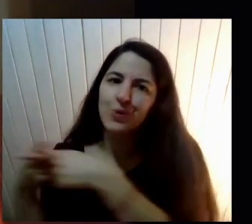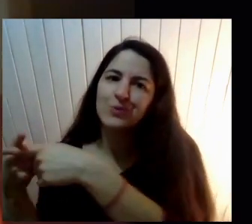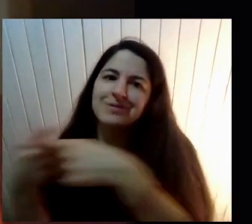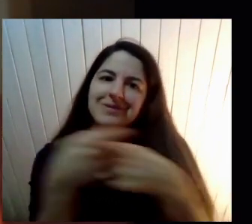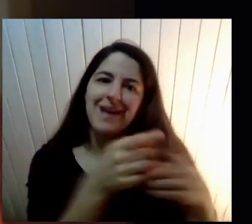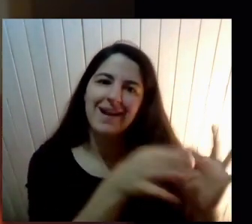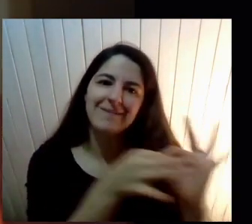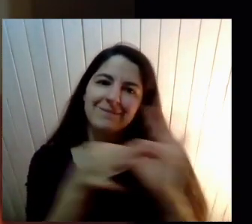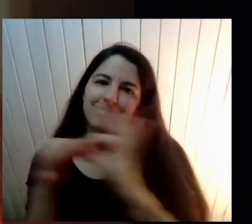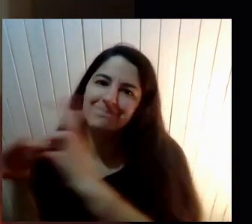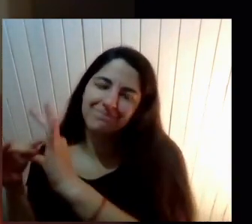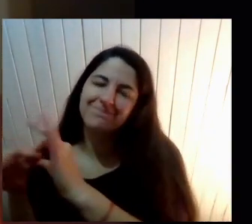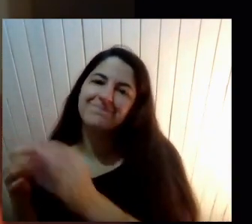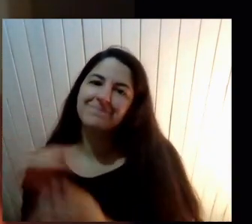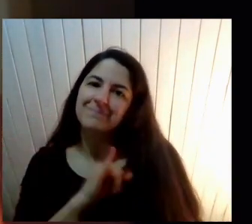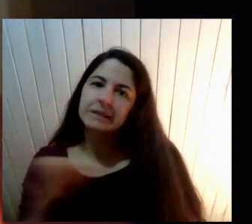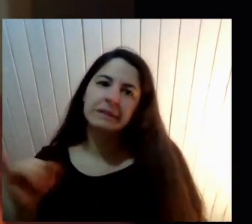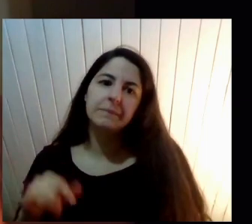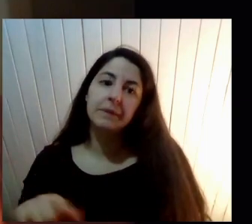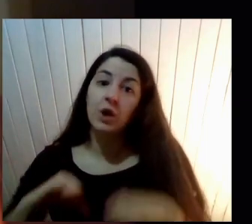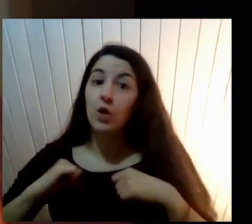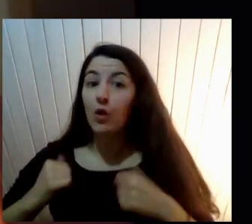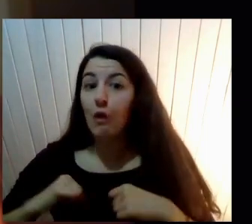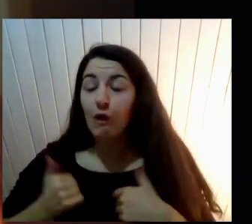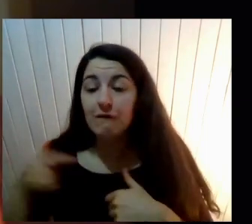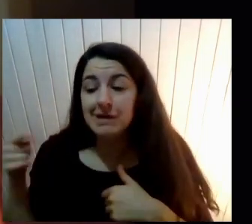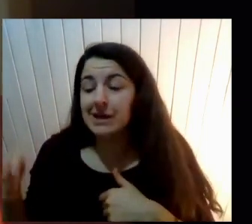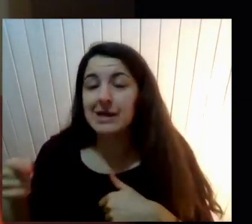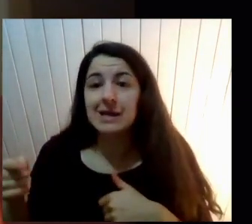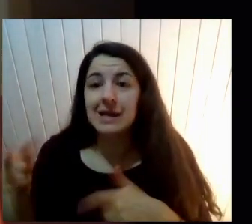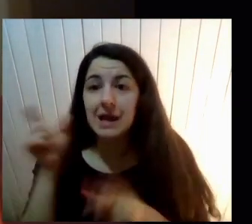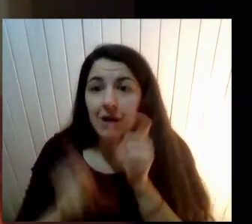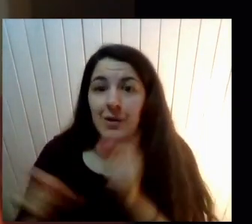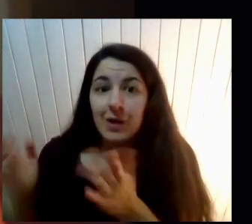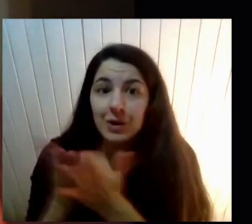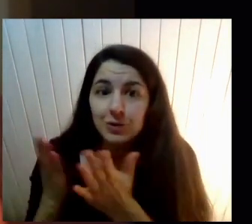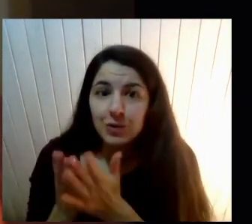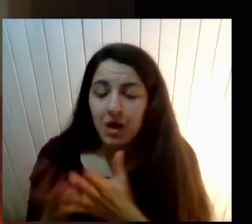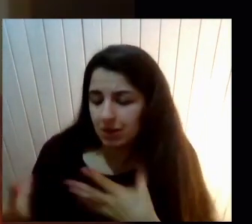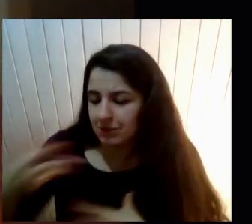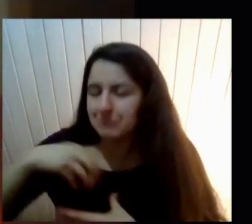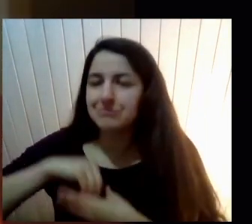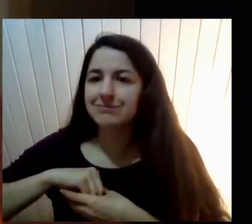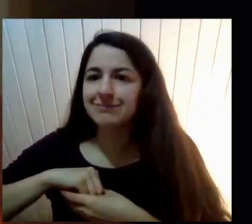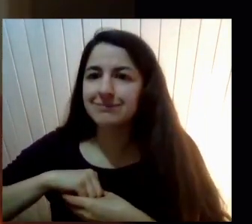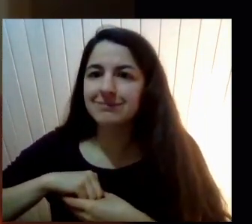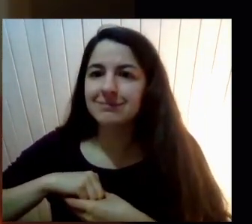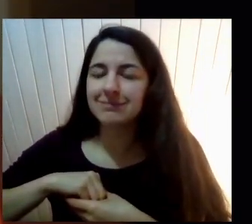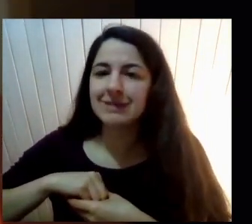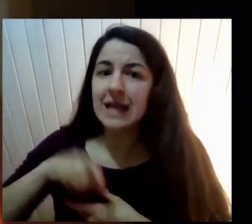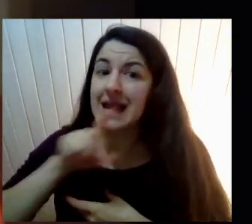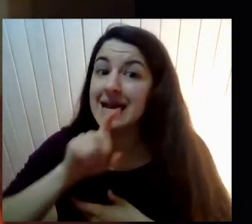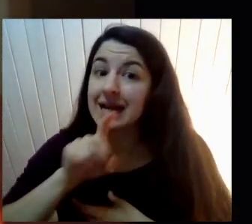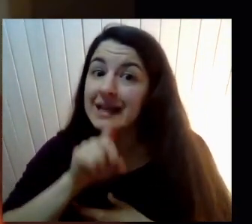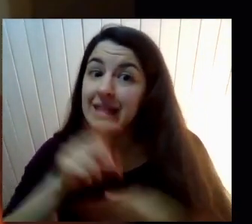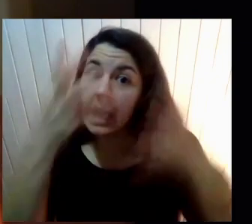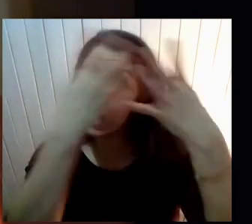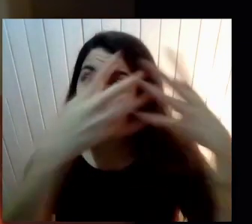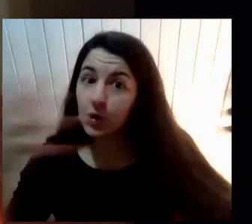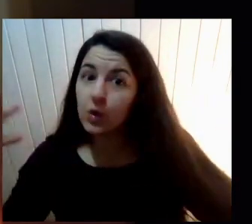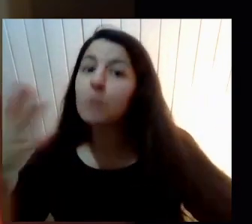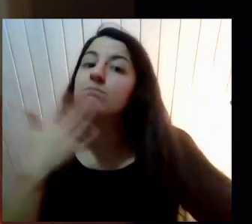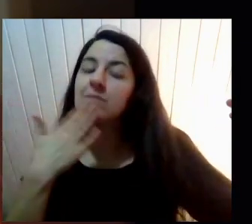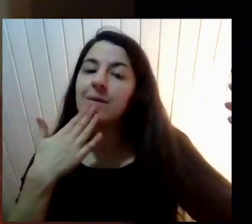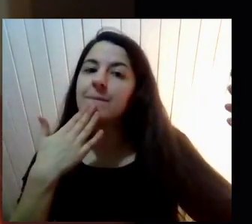Sobre todo Que desde la formación Involucran ¿Cierto? En su Tanto en la crítica Al currículum Como también A la